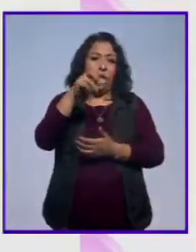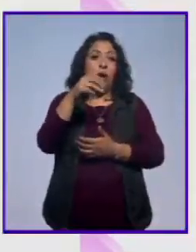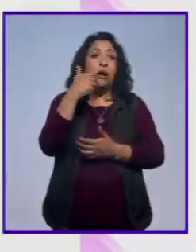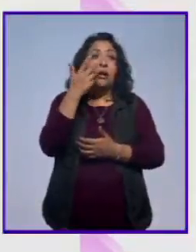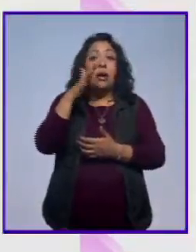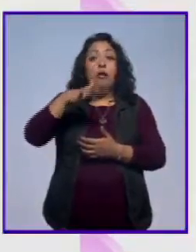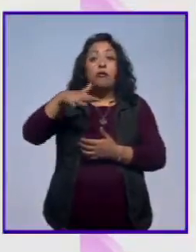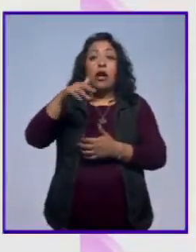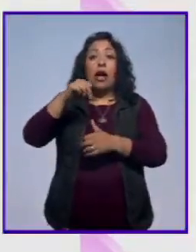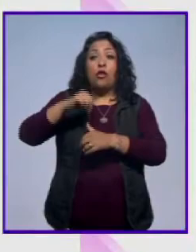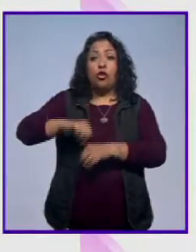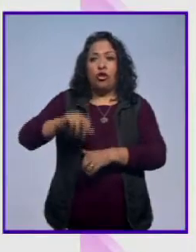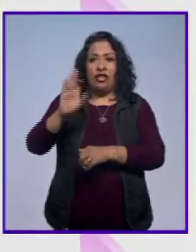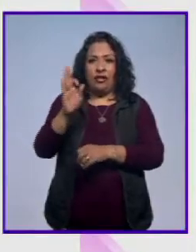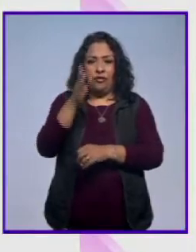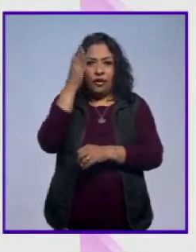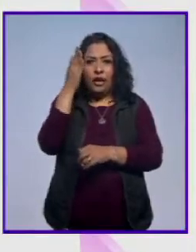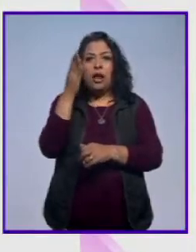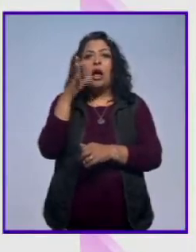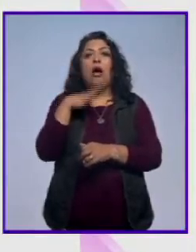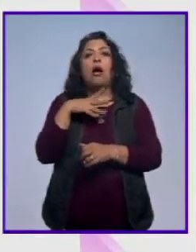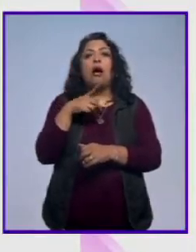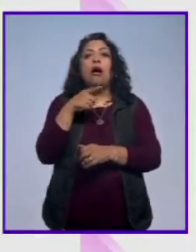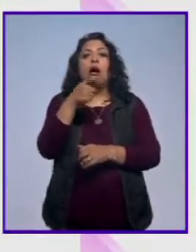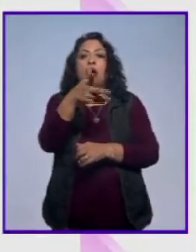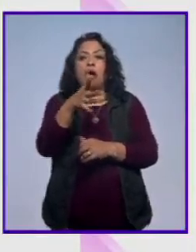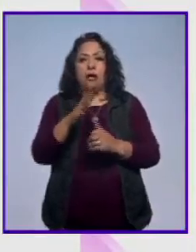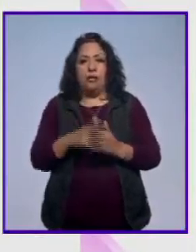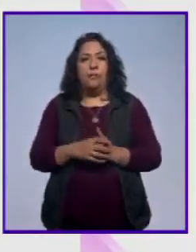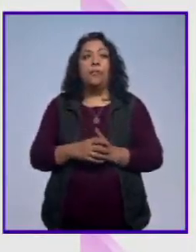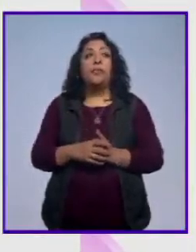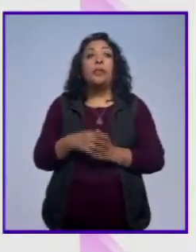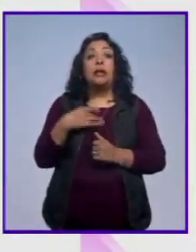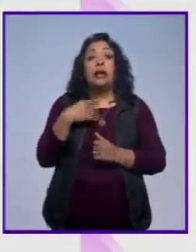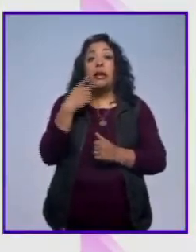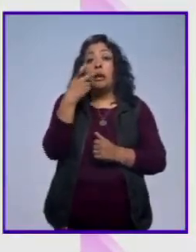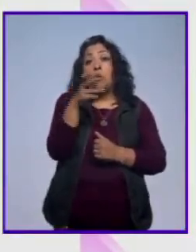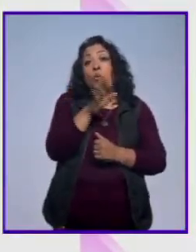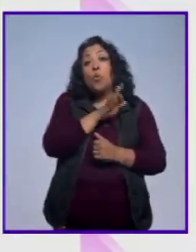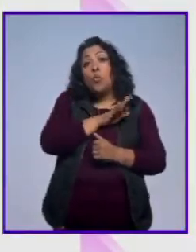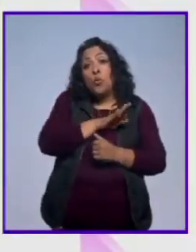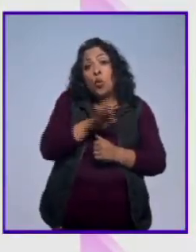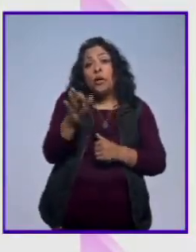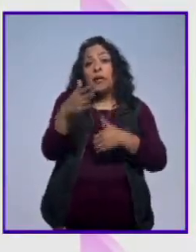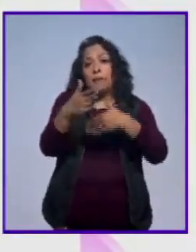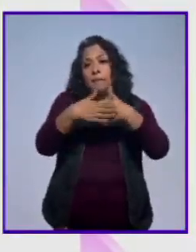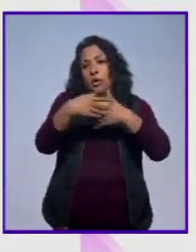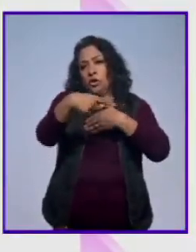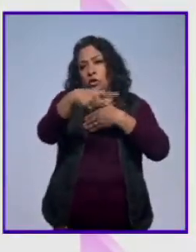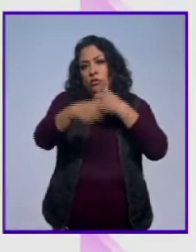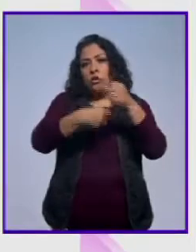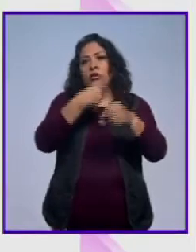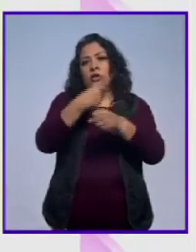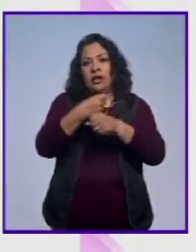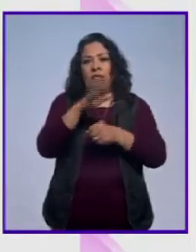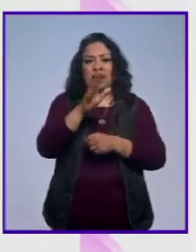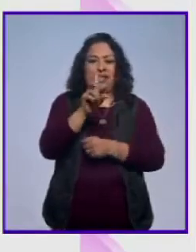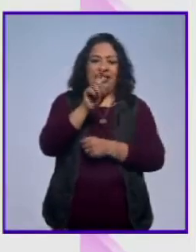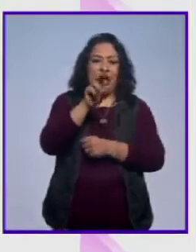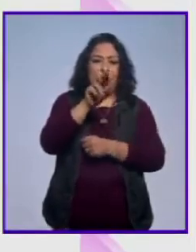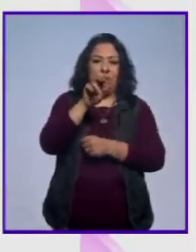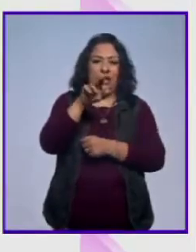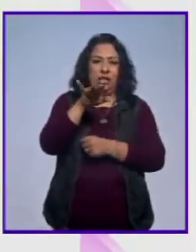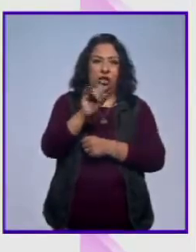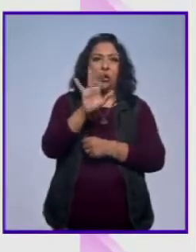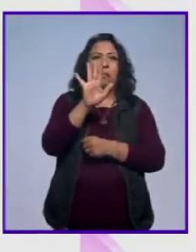las autoridades federales una denominación de origen, la cual podría darse en los próximos años. Es